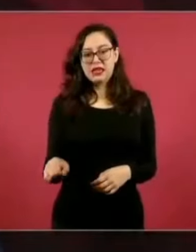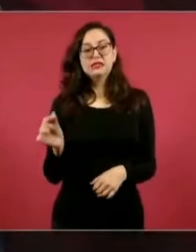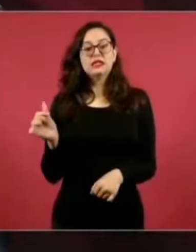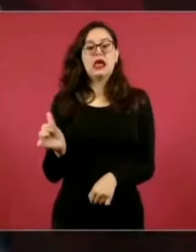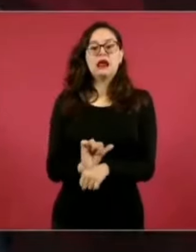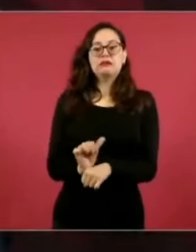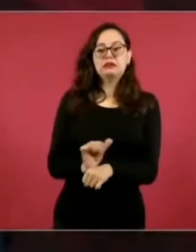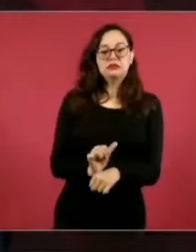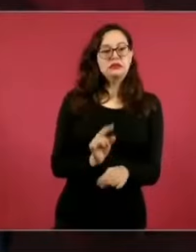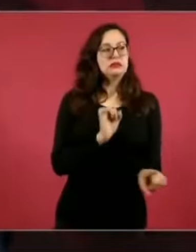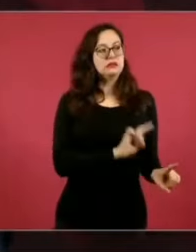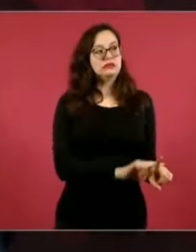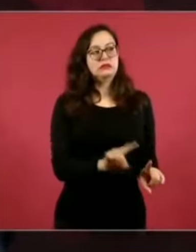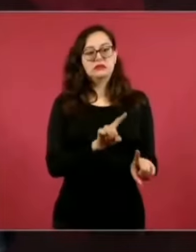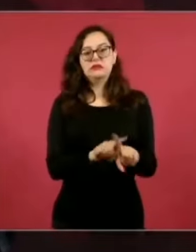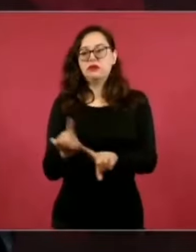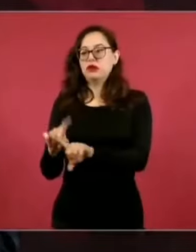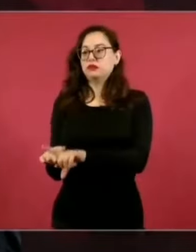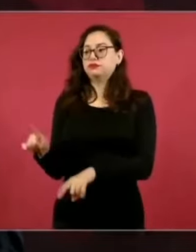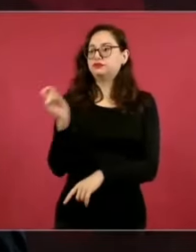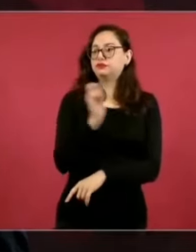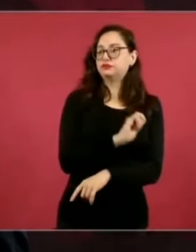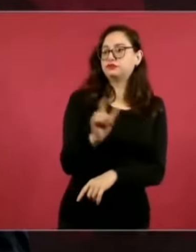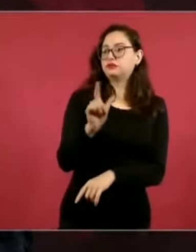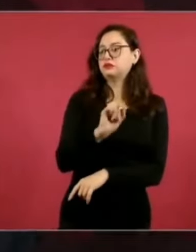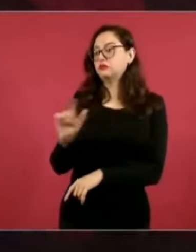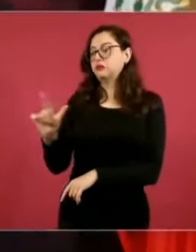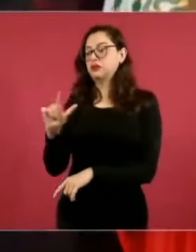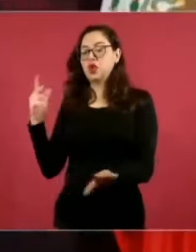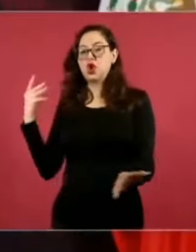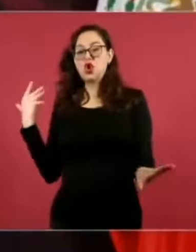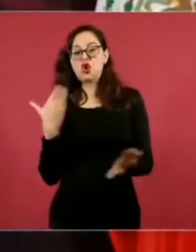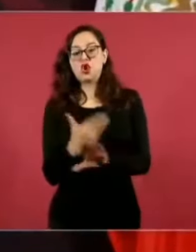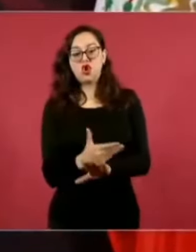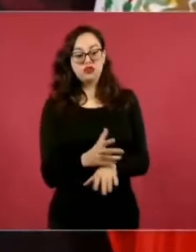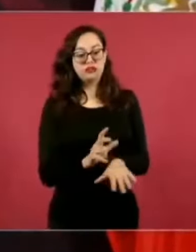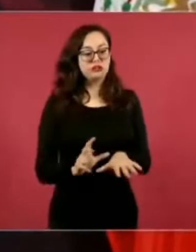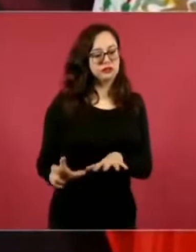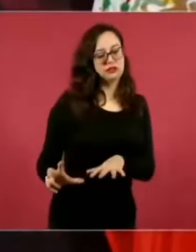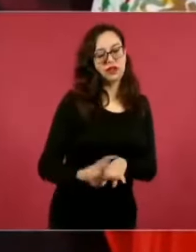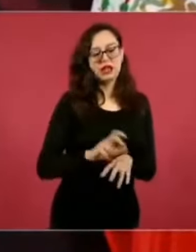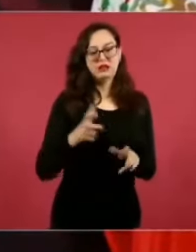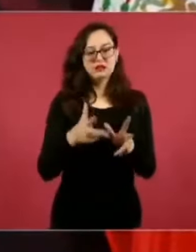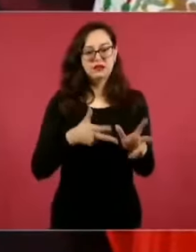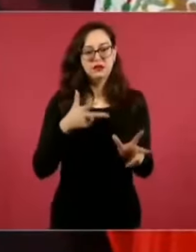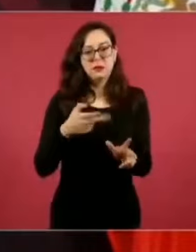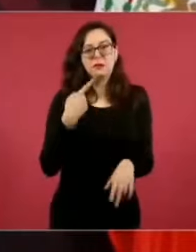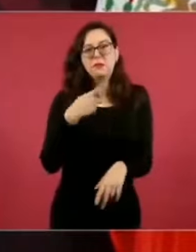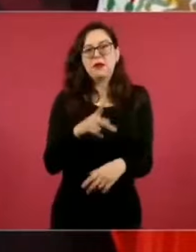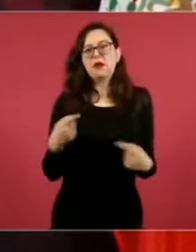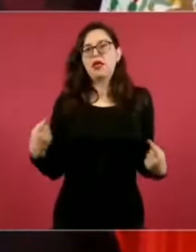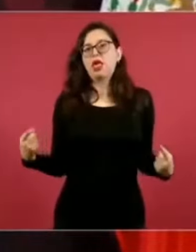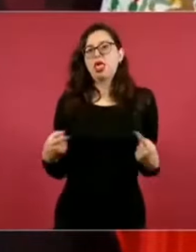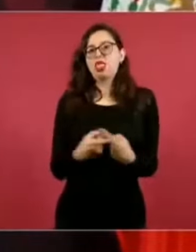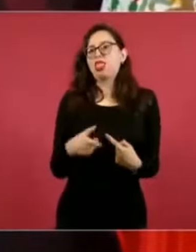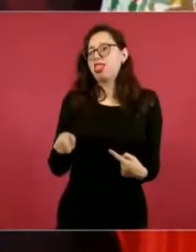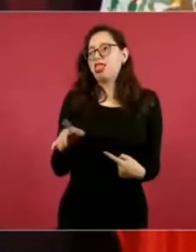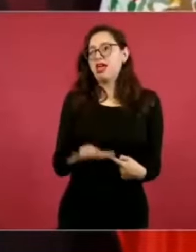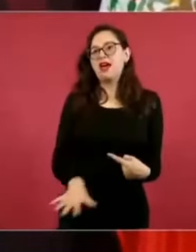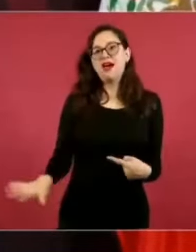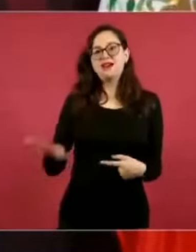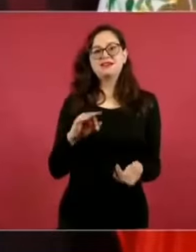famosos, lo que no hicieron cuando destruyeron toda